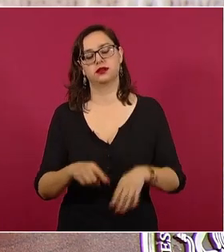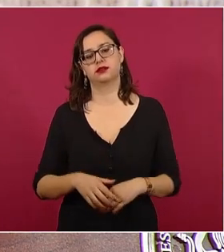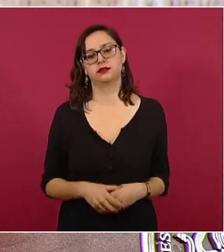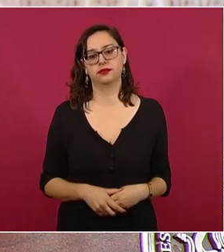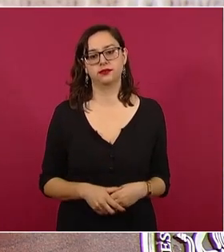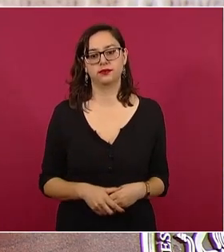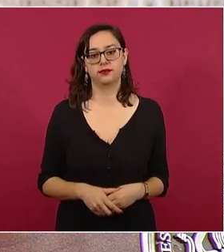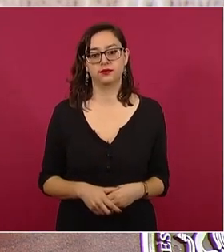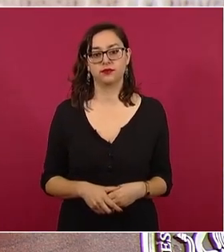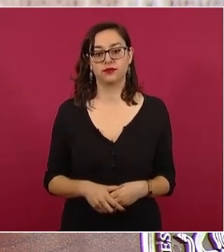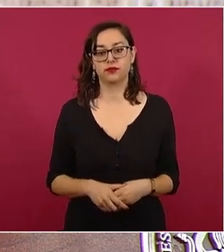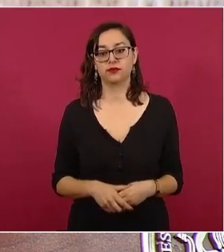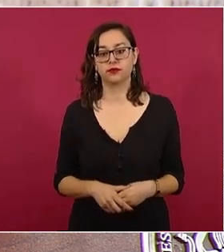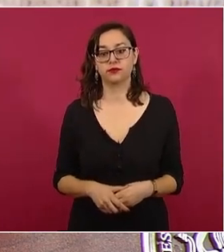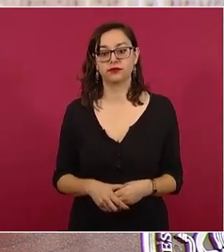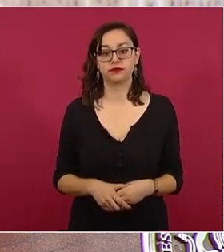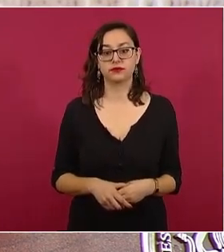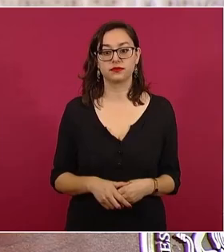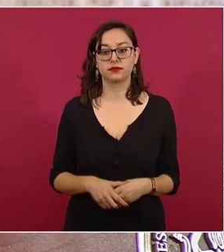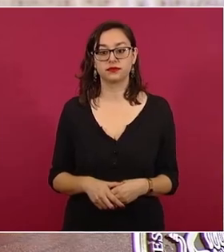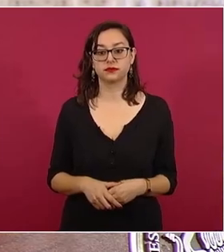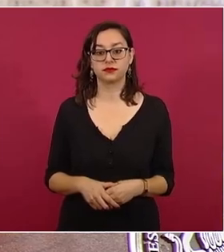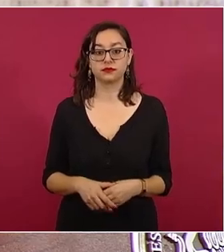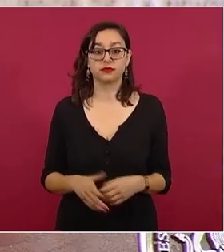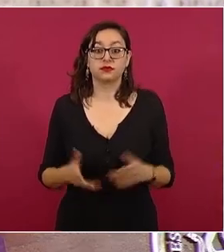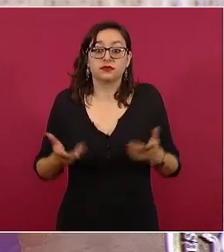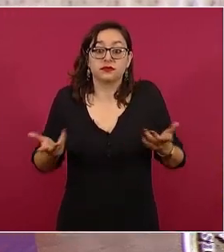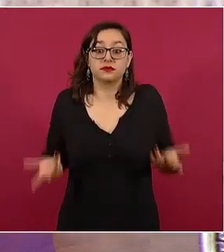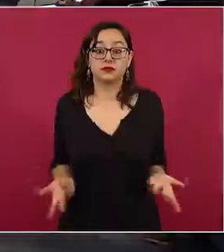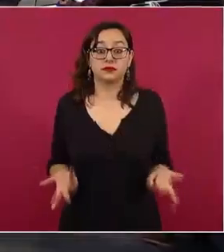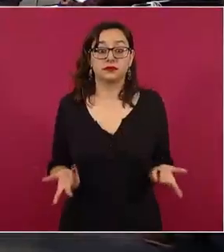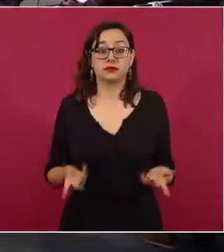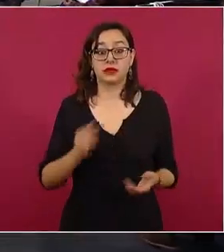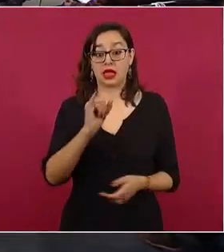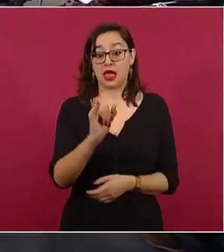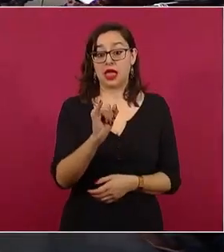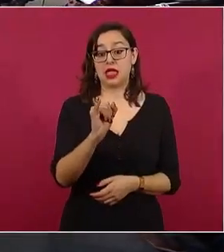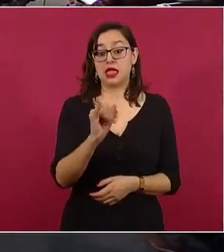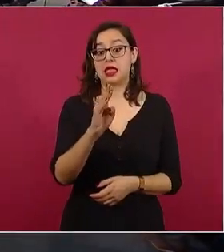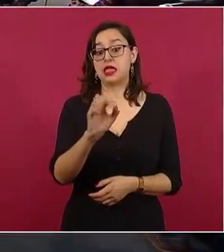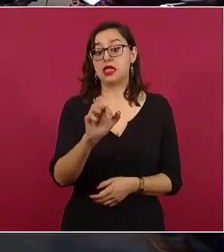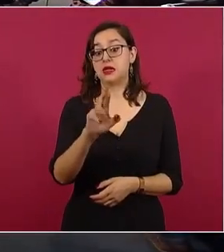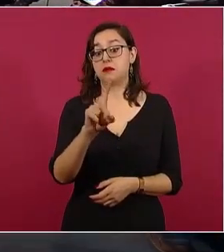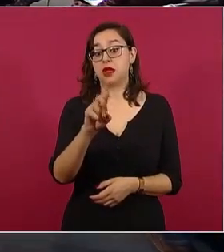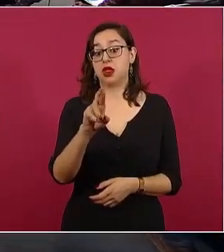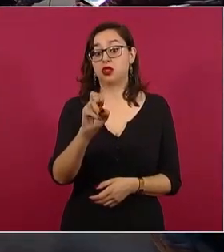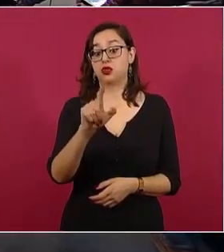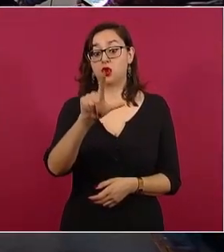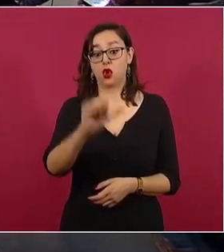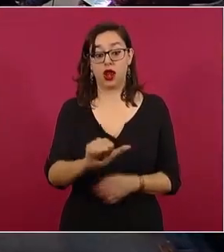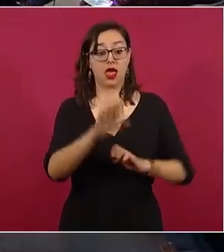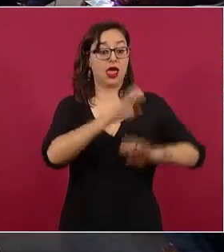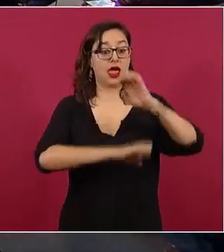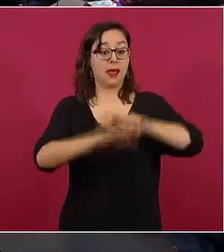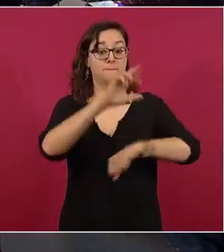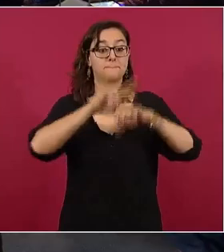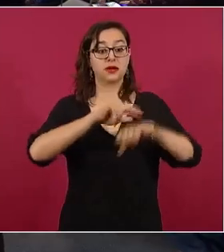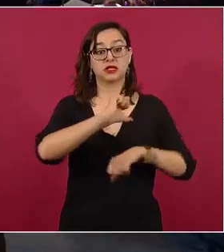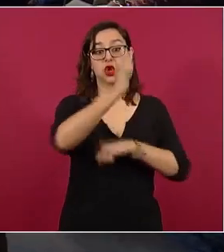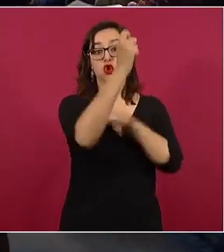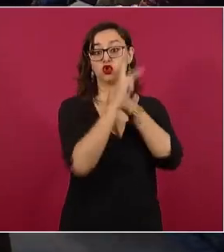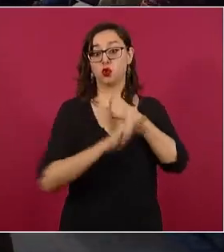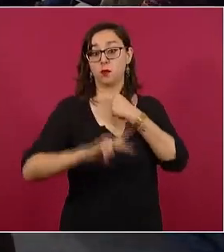Ahora sí, defender Iberdrola o a las empresas extranjeras